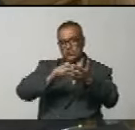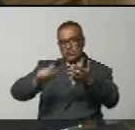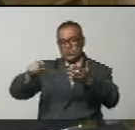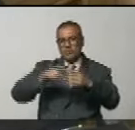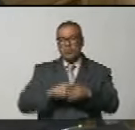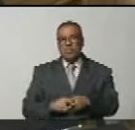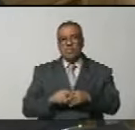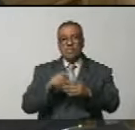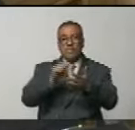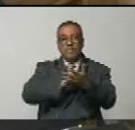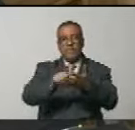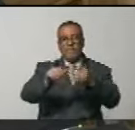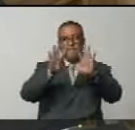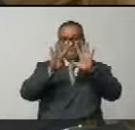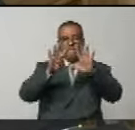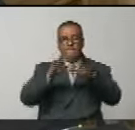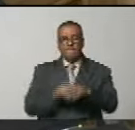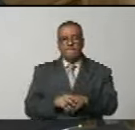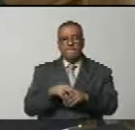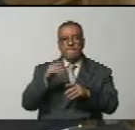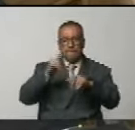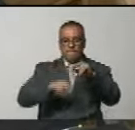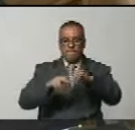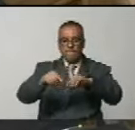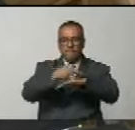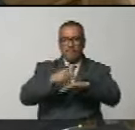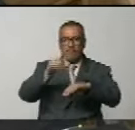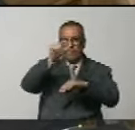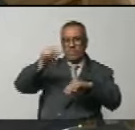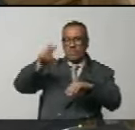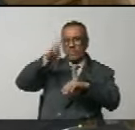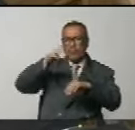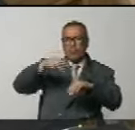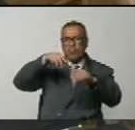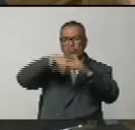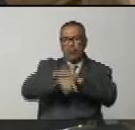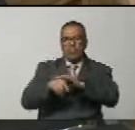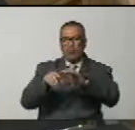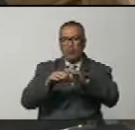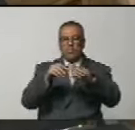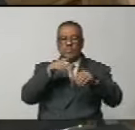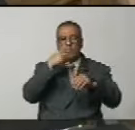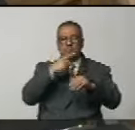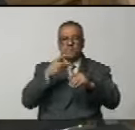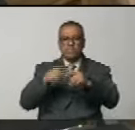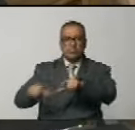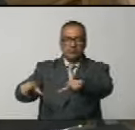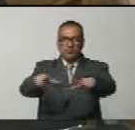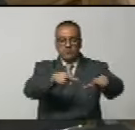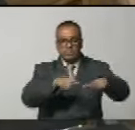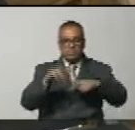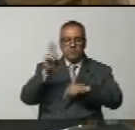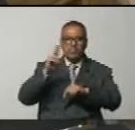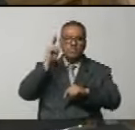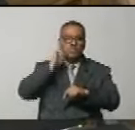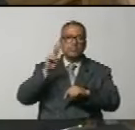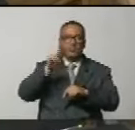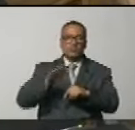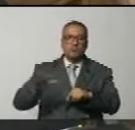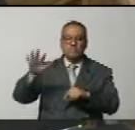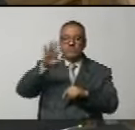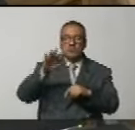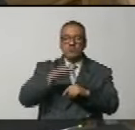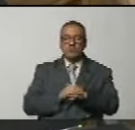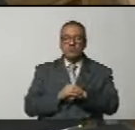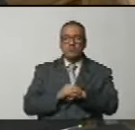términos artículo 9 se crea el estado Guayana Ezequiva dentro de la organización político territorial de la república bolivariana de